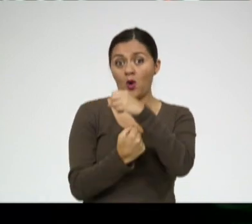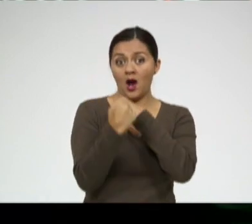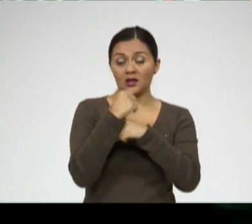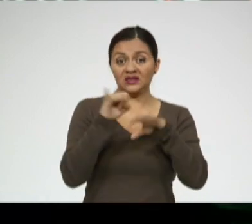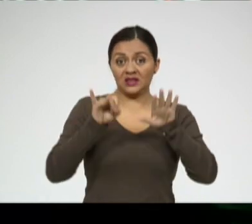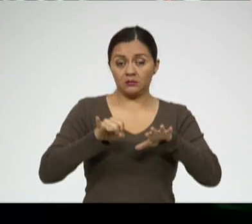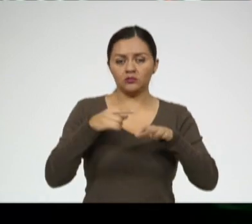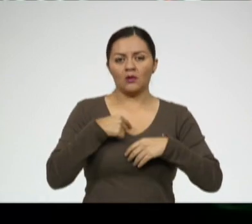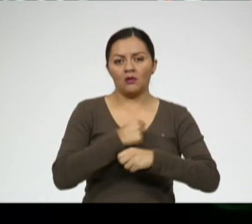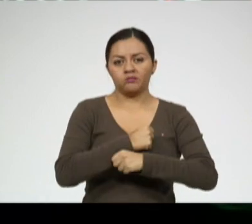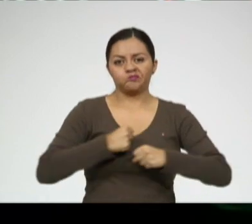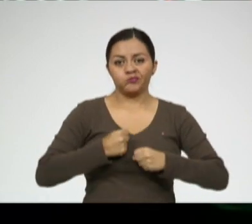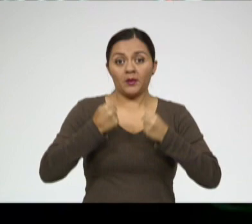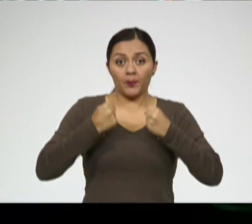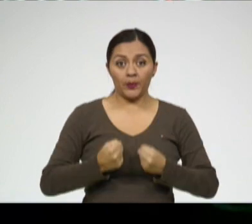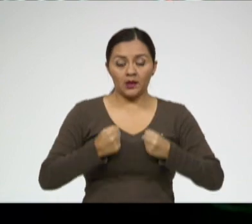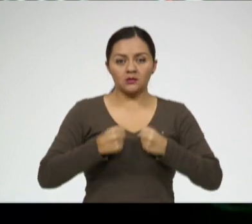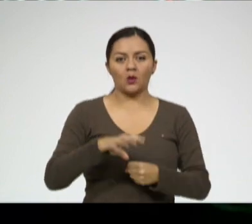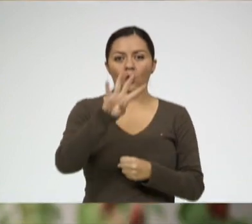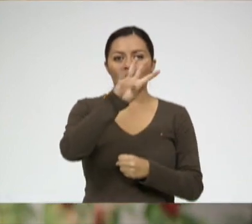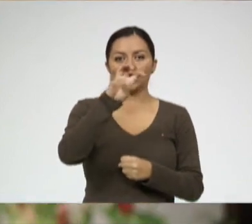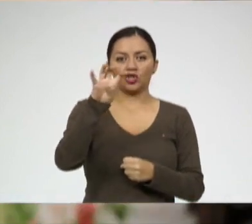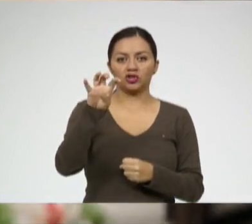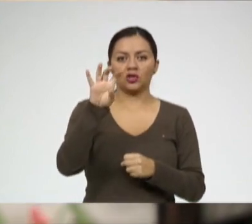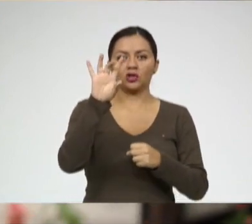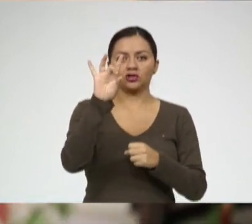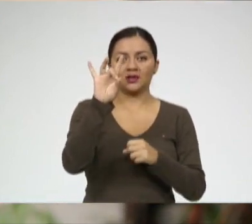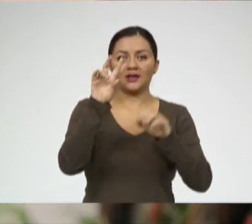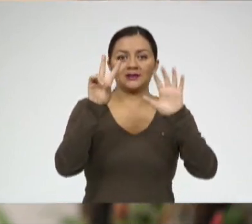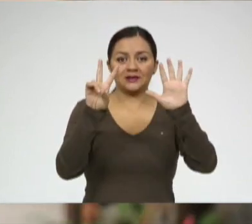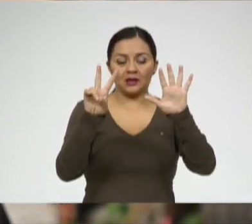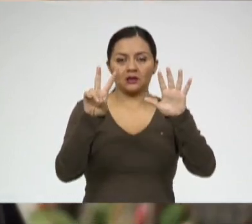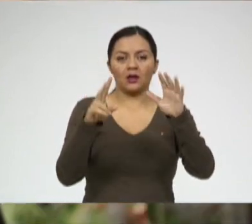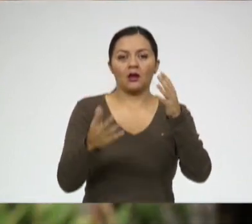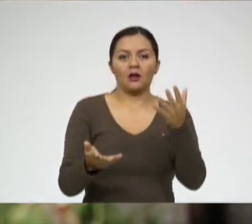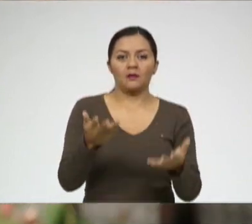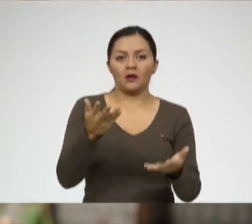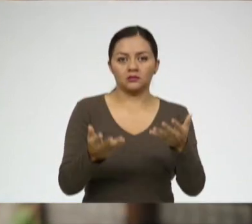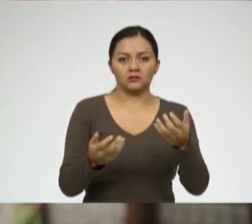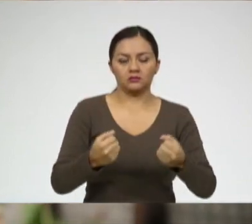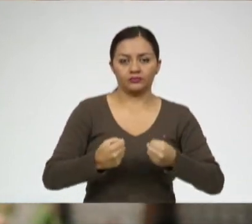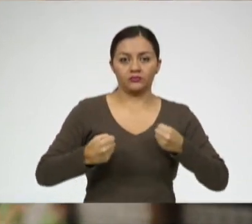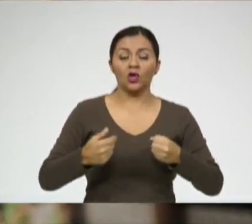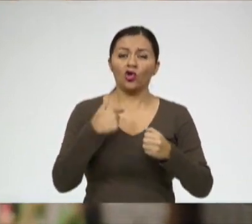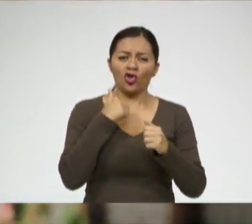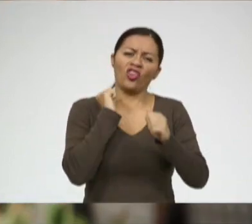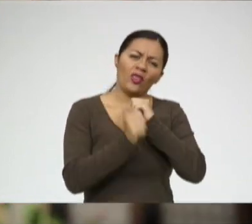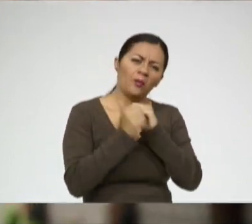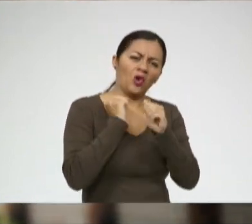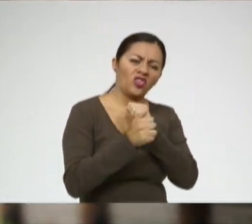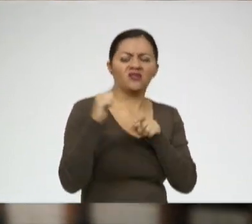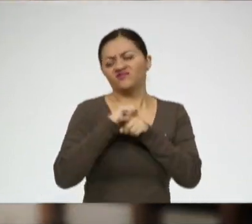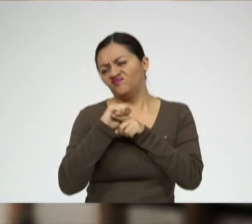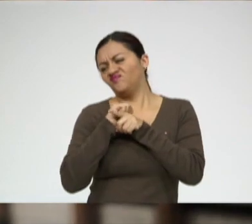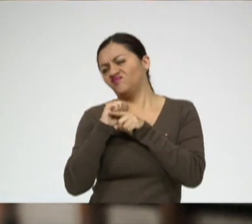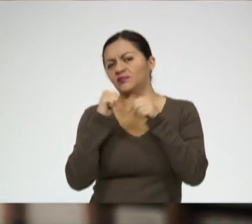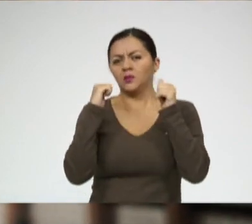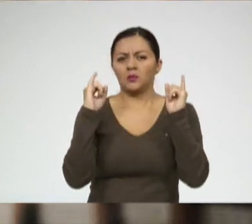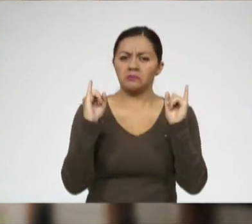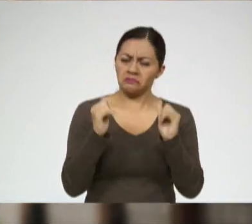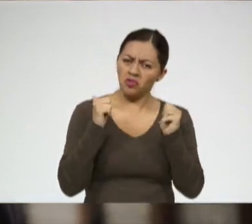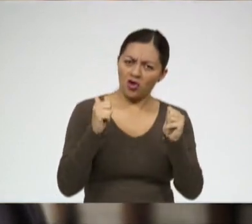Fue un descuido de muchos años. Yo fui deportista muchos años y de repente dejé los deportes y